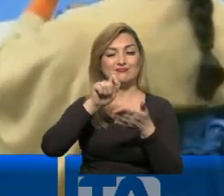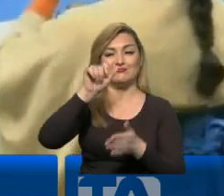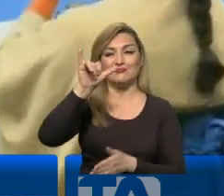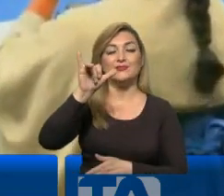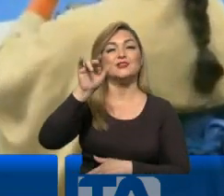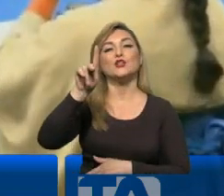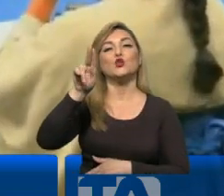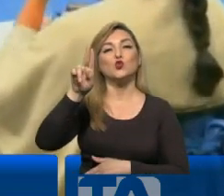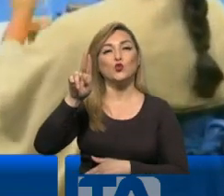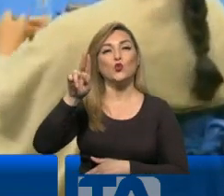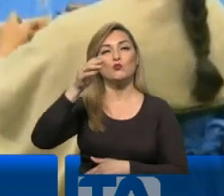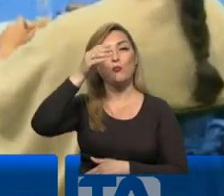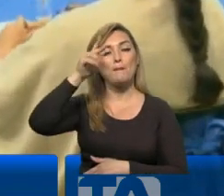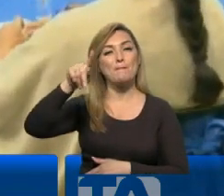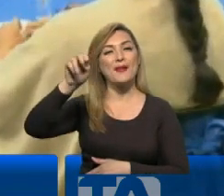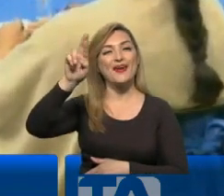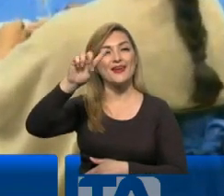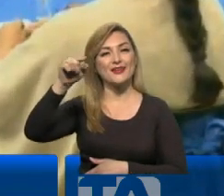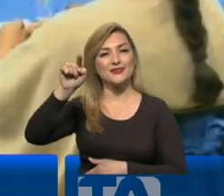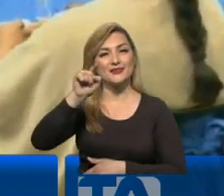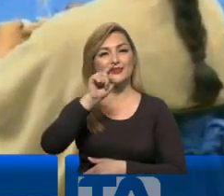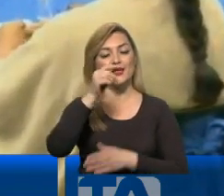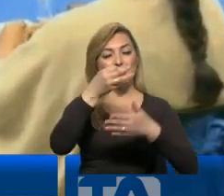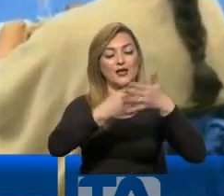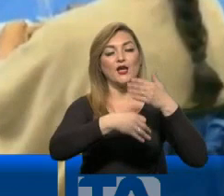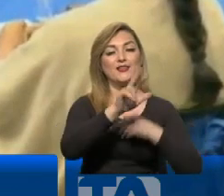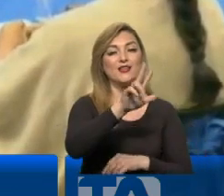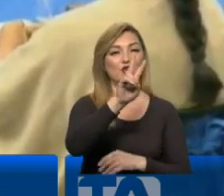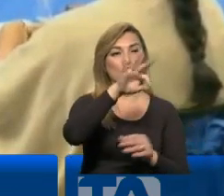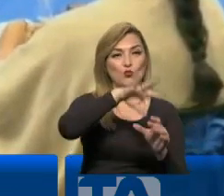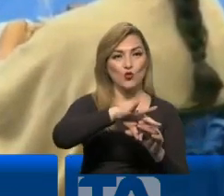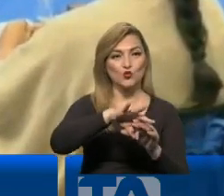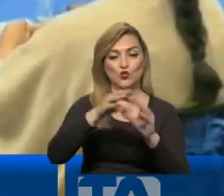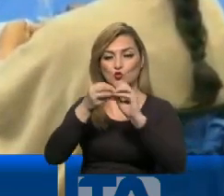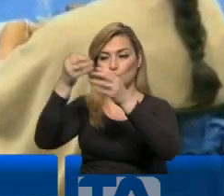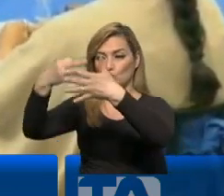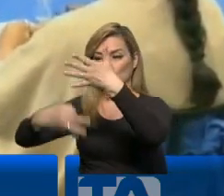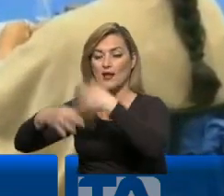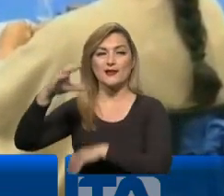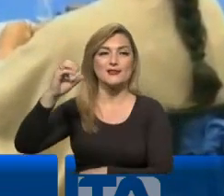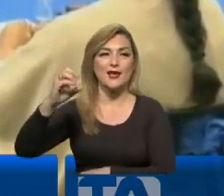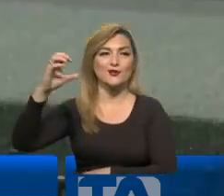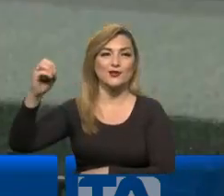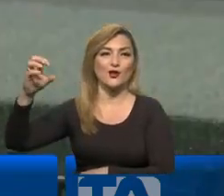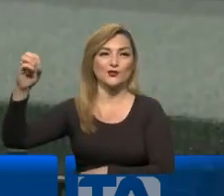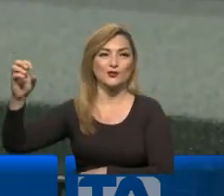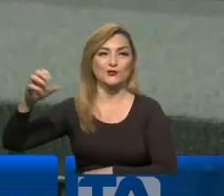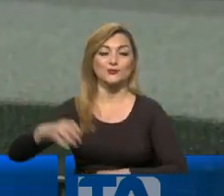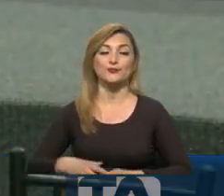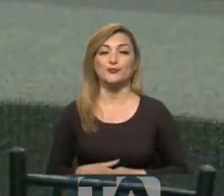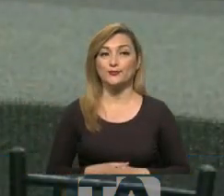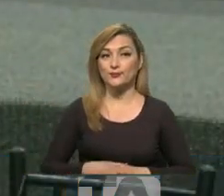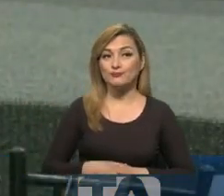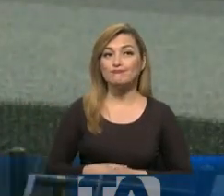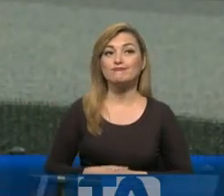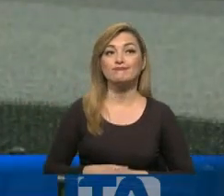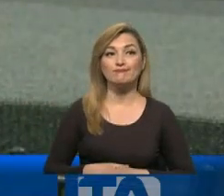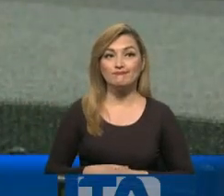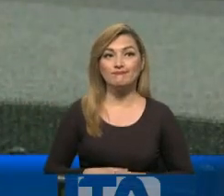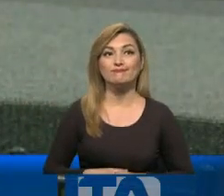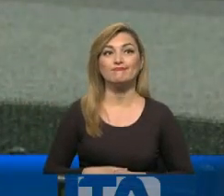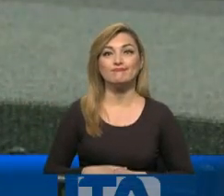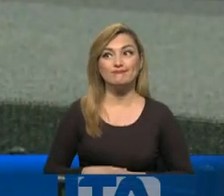Pérez, 32 votos, en números 000. Aseguró que se han reportado